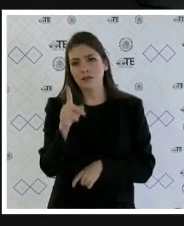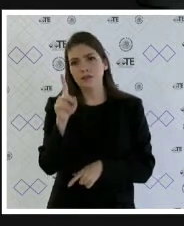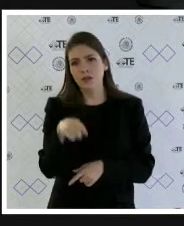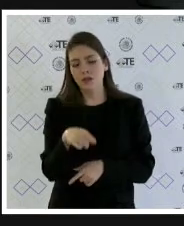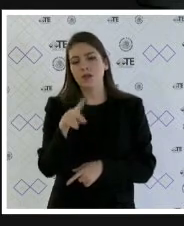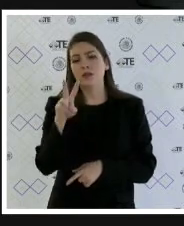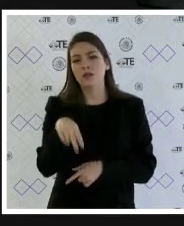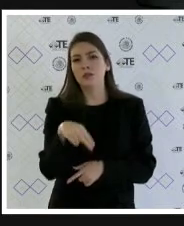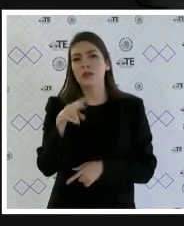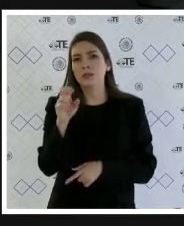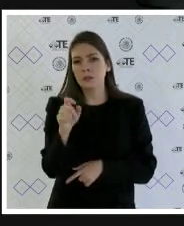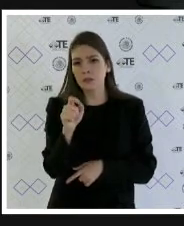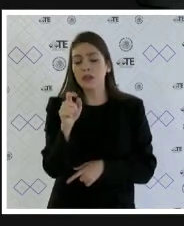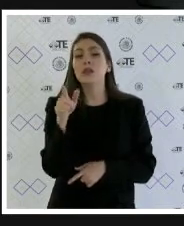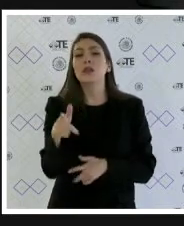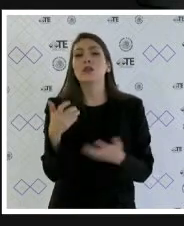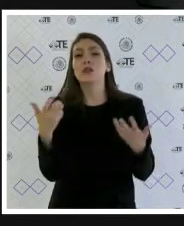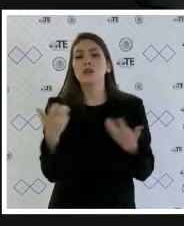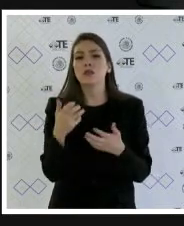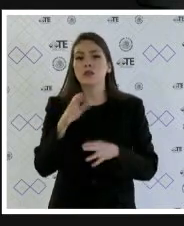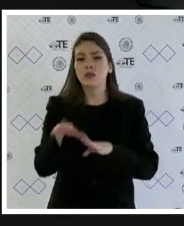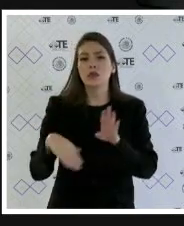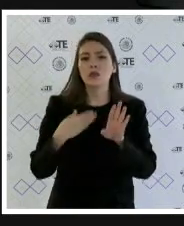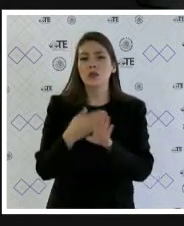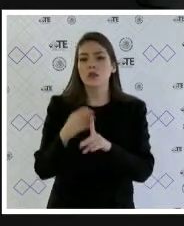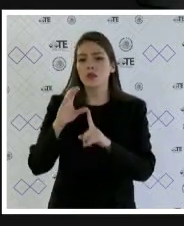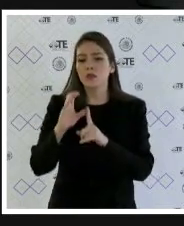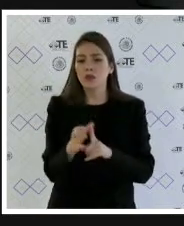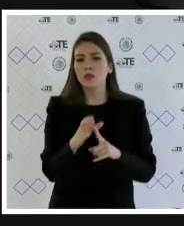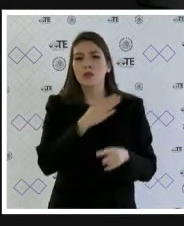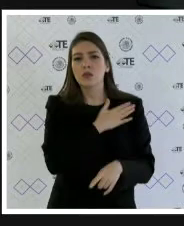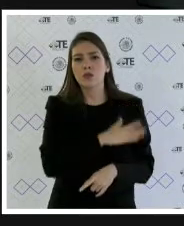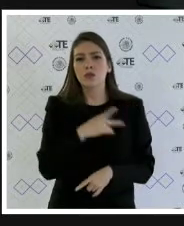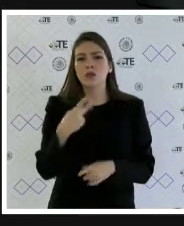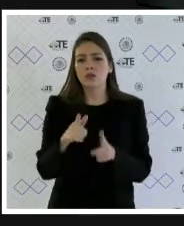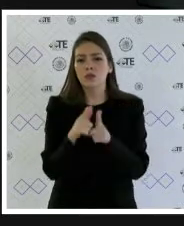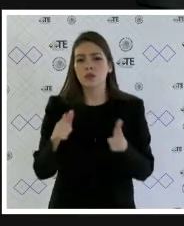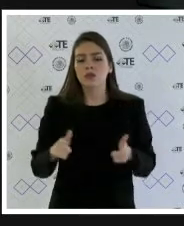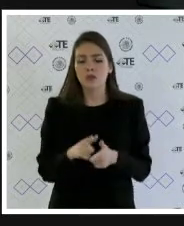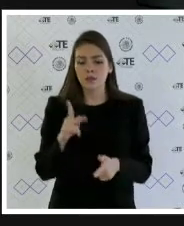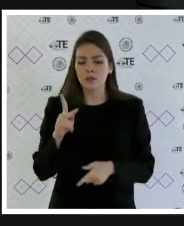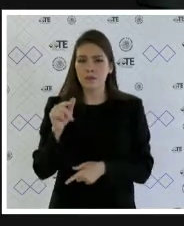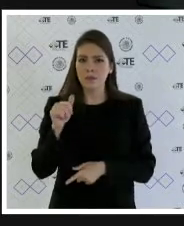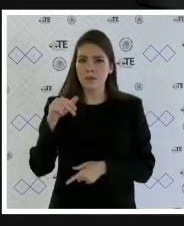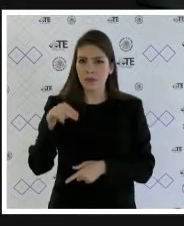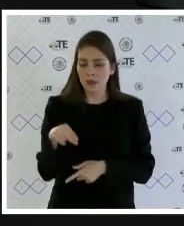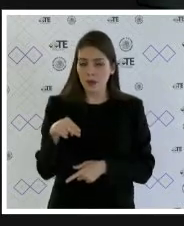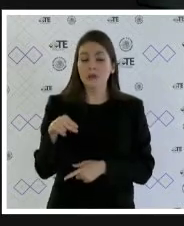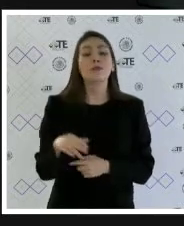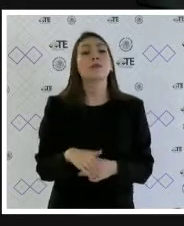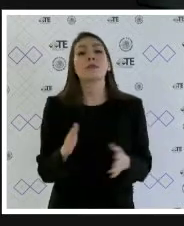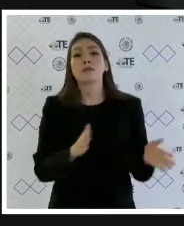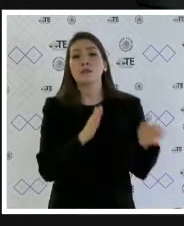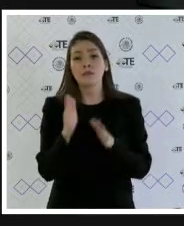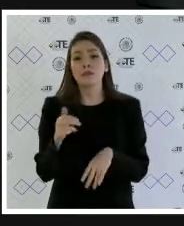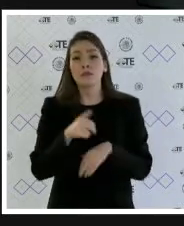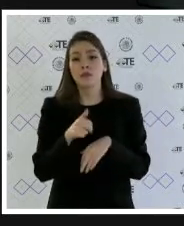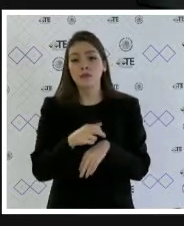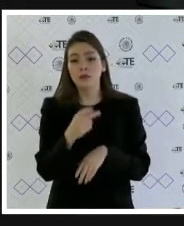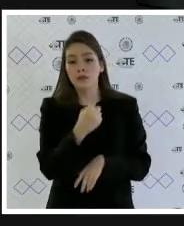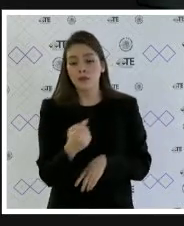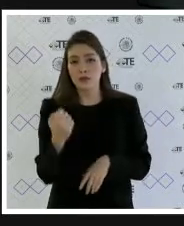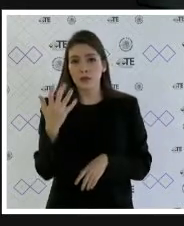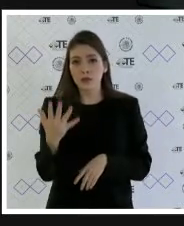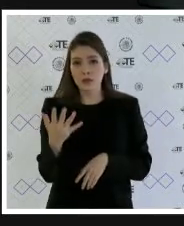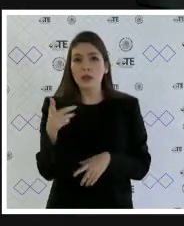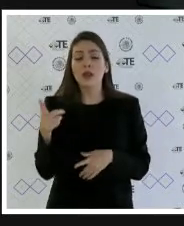emitida por la comisión de justicia del consejo nacional del partido acción nacional en el juicio electoral ciento cinco se sobresee